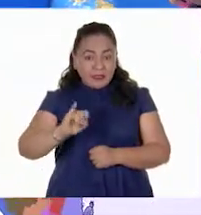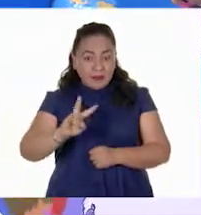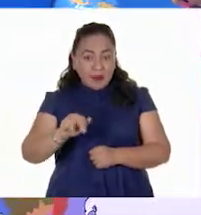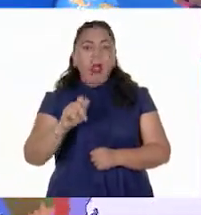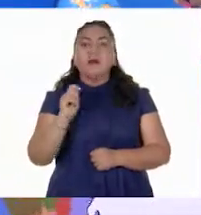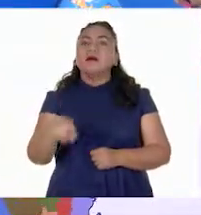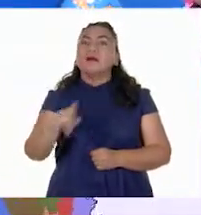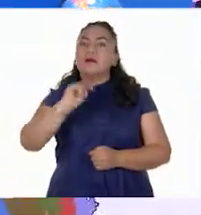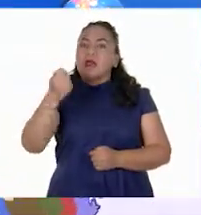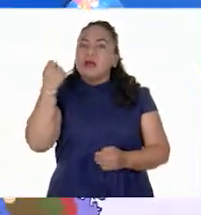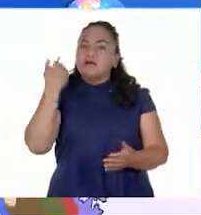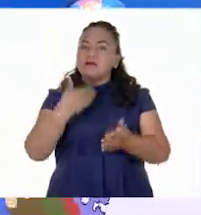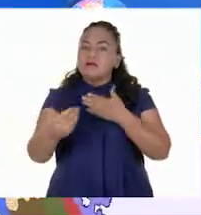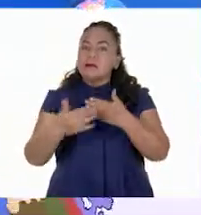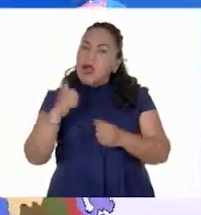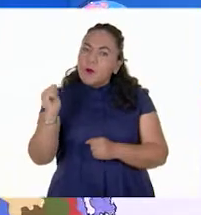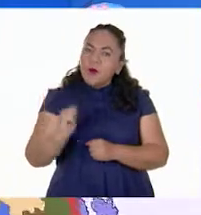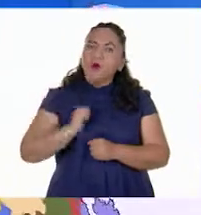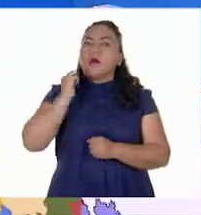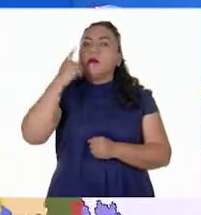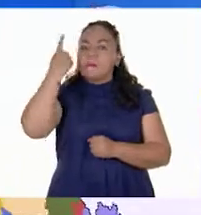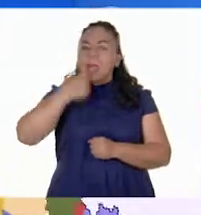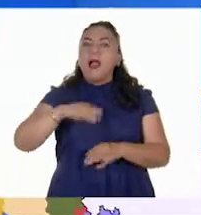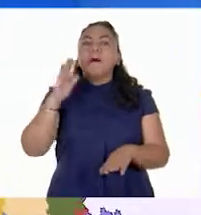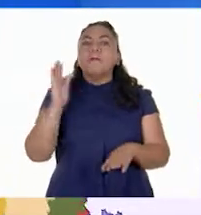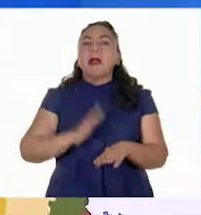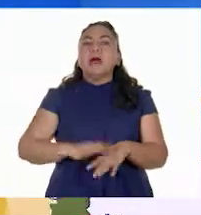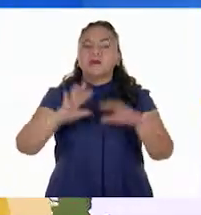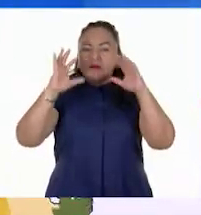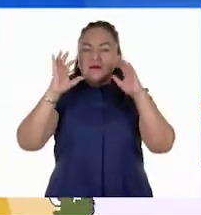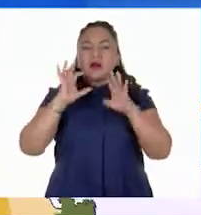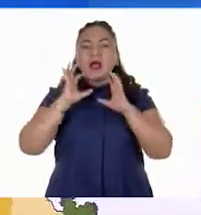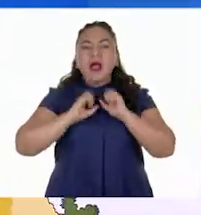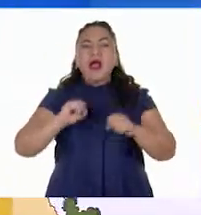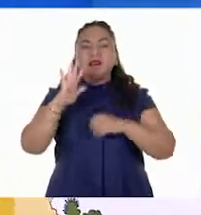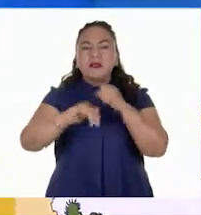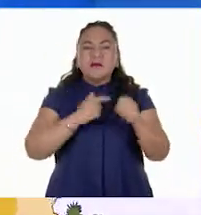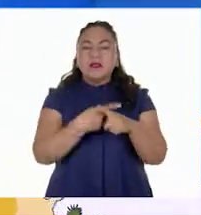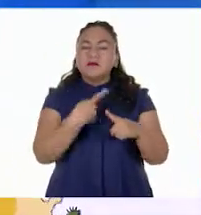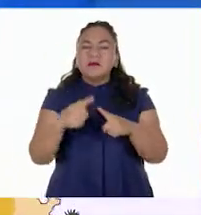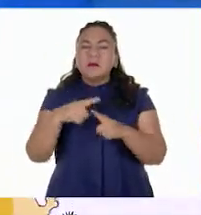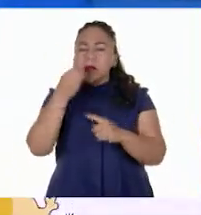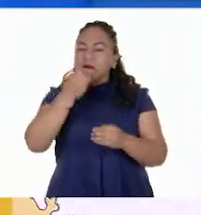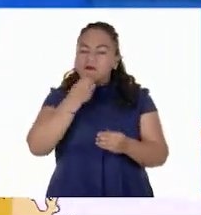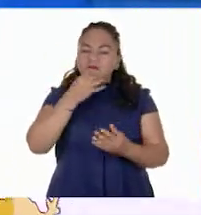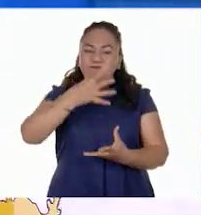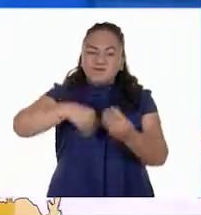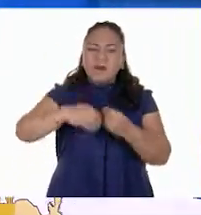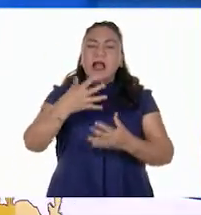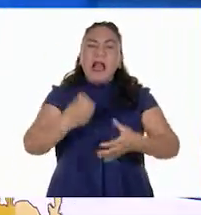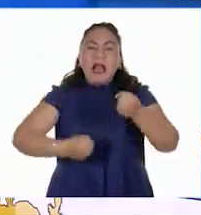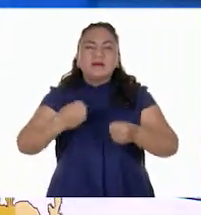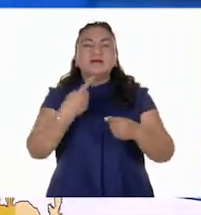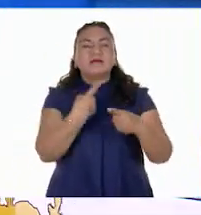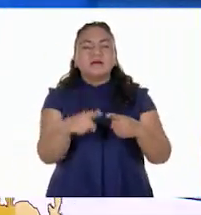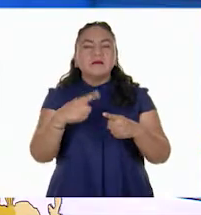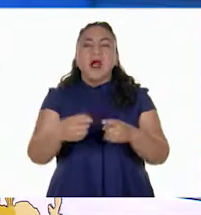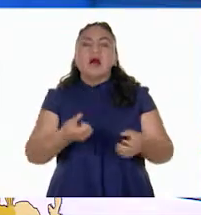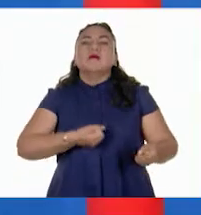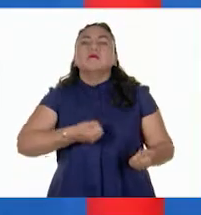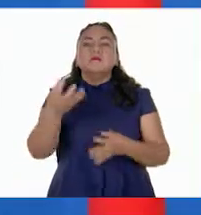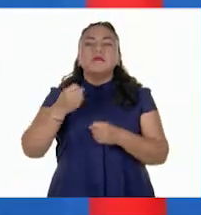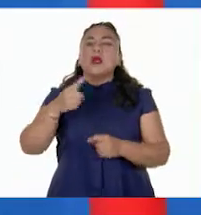para crear las condiciones favorables para el ganado, como alimentos procesados y establos acondicionados.